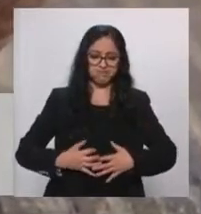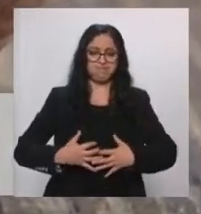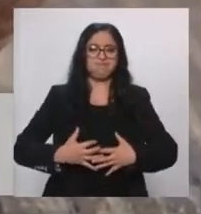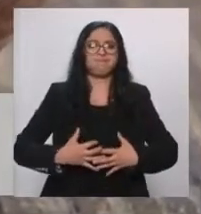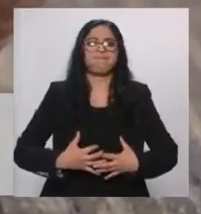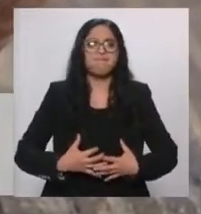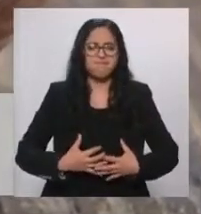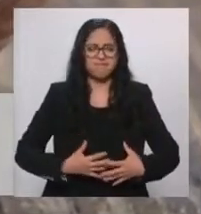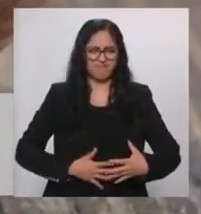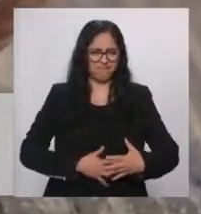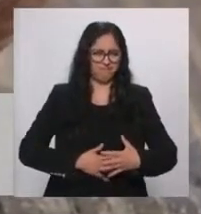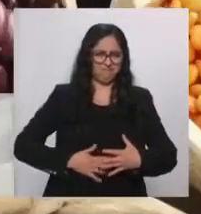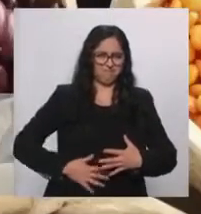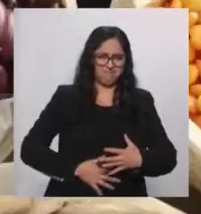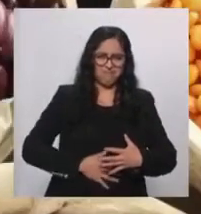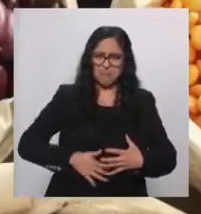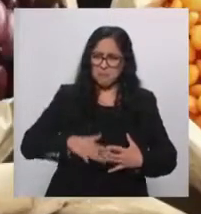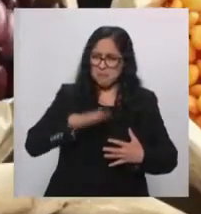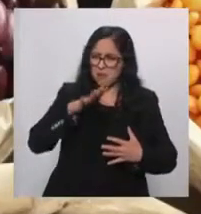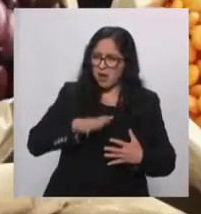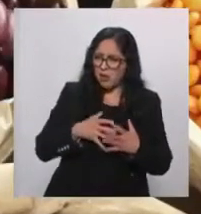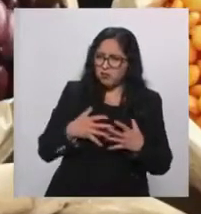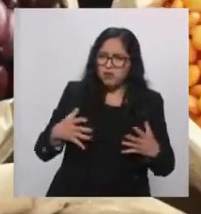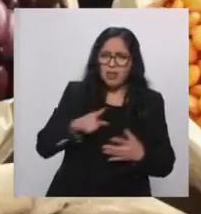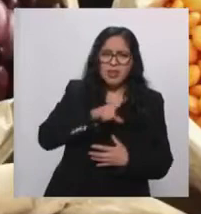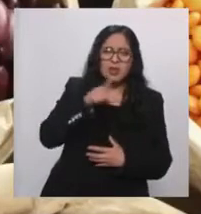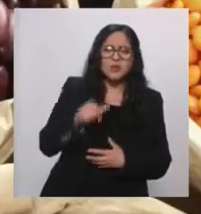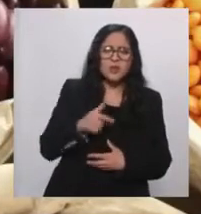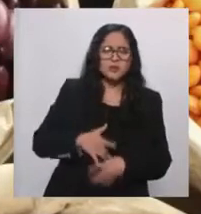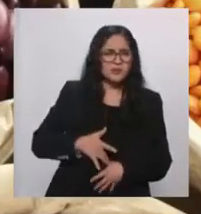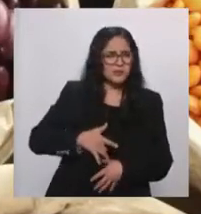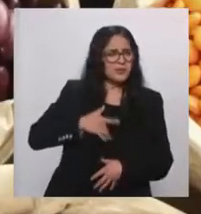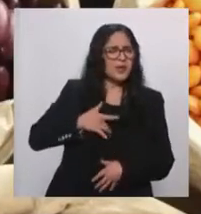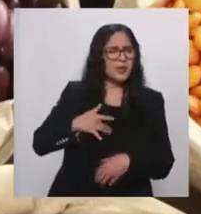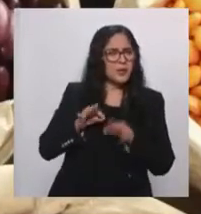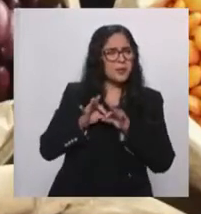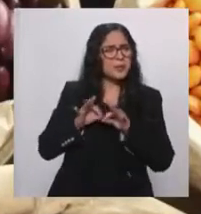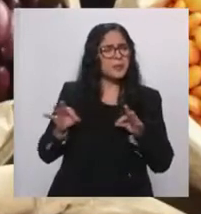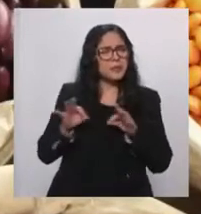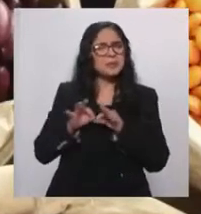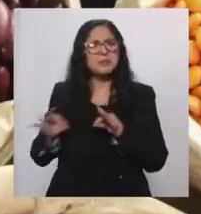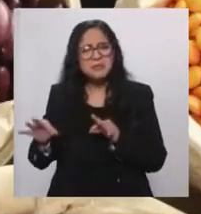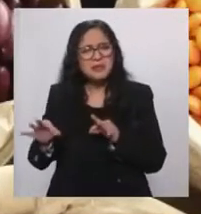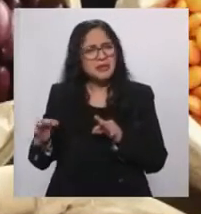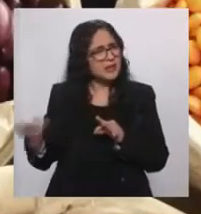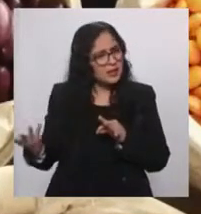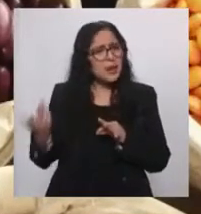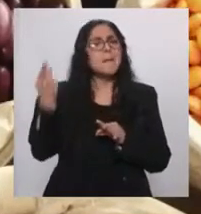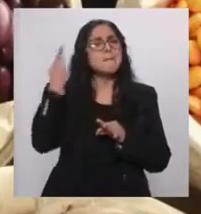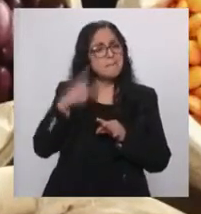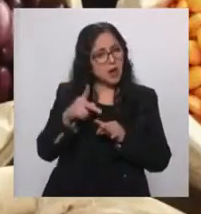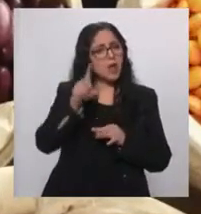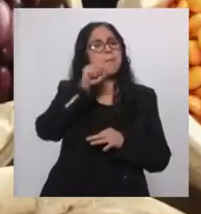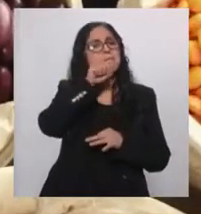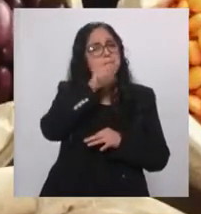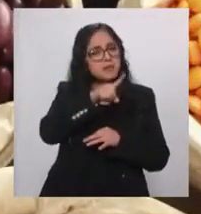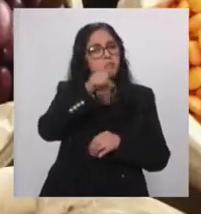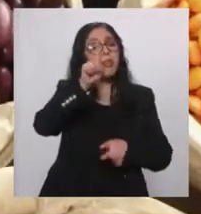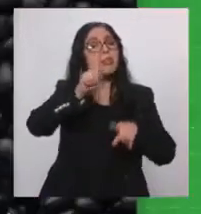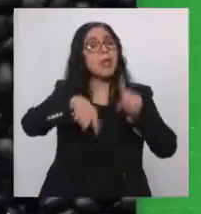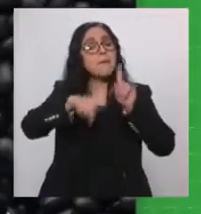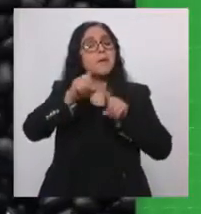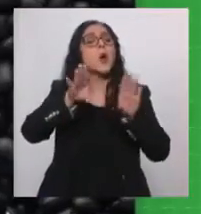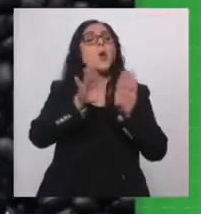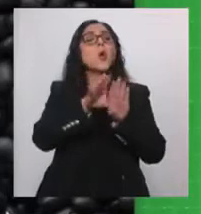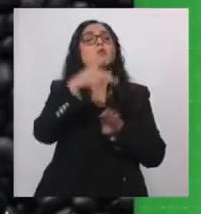hinchadito, incluso con gases y demás. Pero aquí también tiene mucho que ver la preparación, entonces es importante que